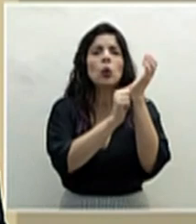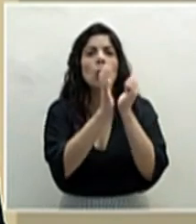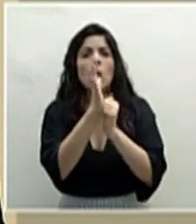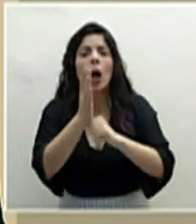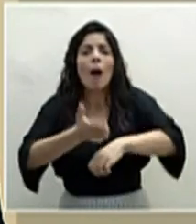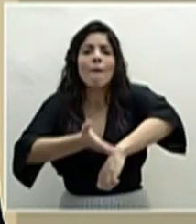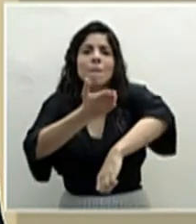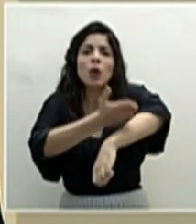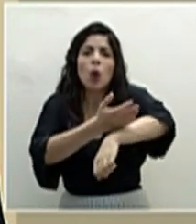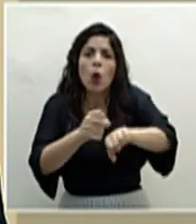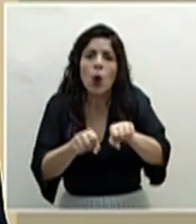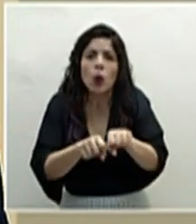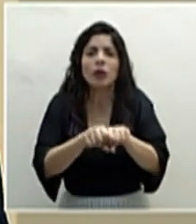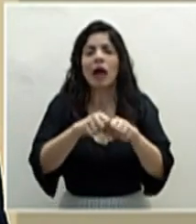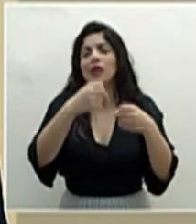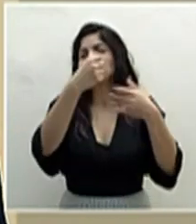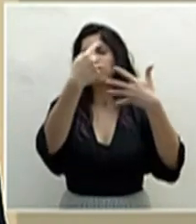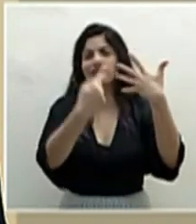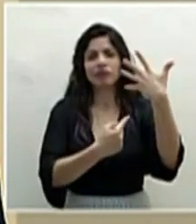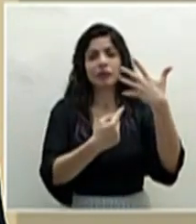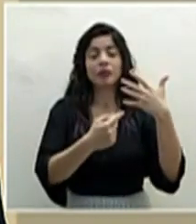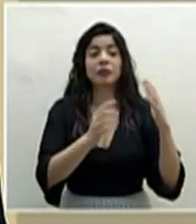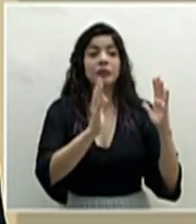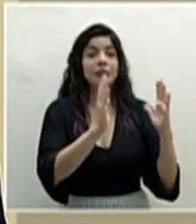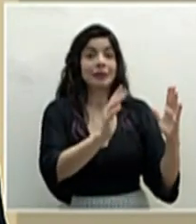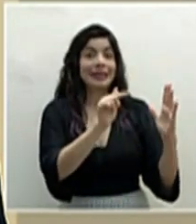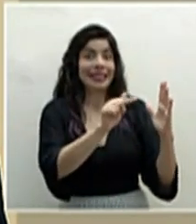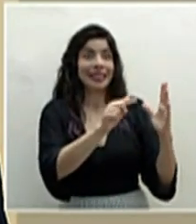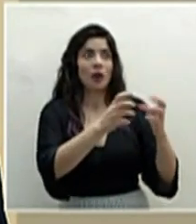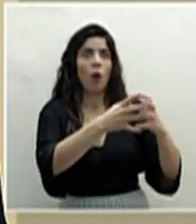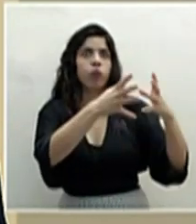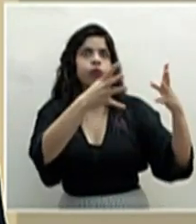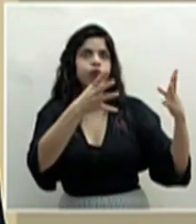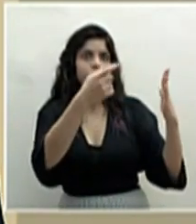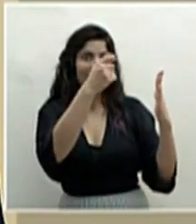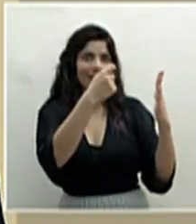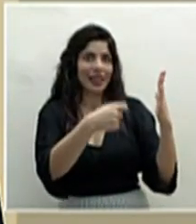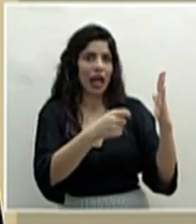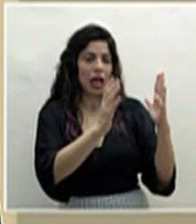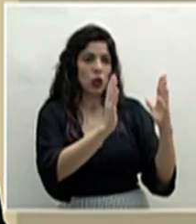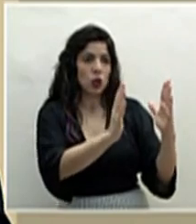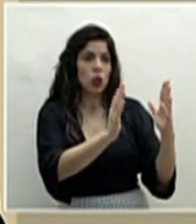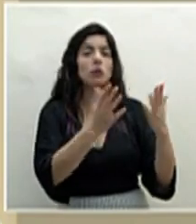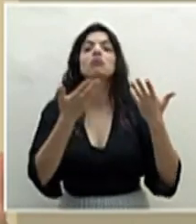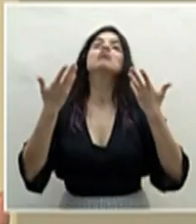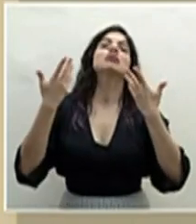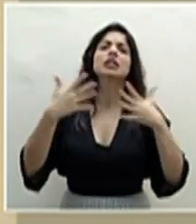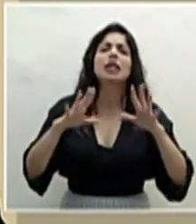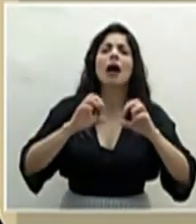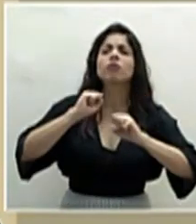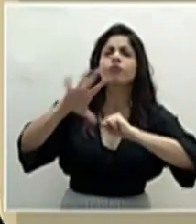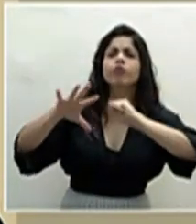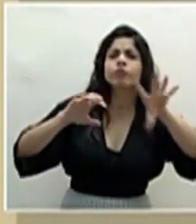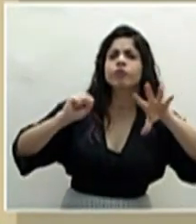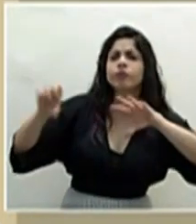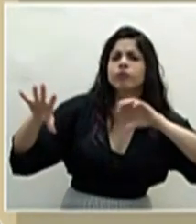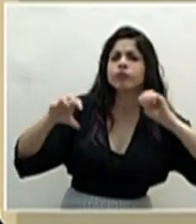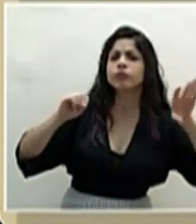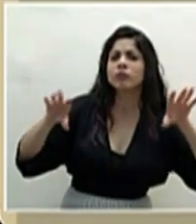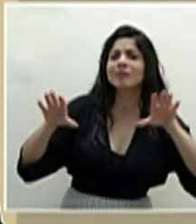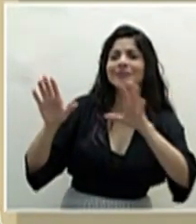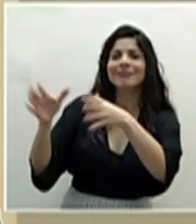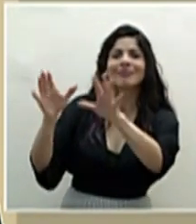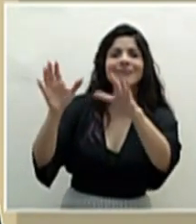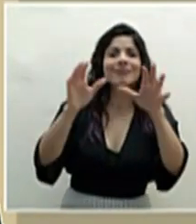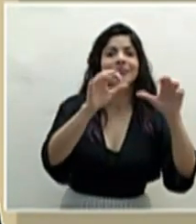botas, etc. Además de ese volumen de inventario, ya se ha distribuido en todas nuestras áreas